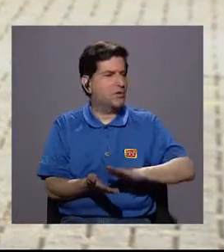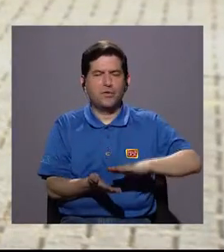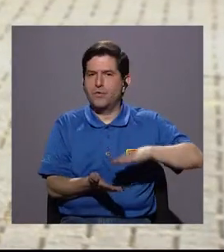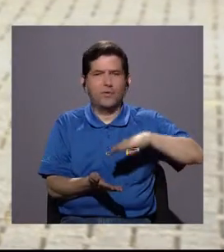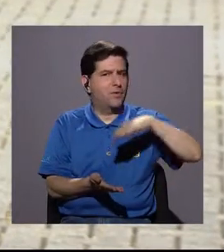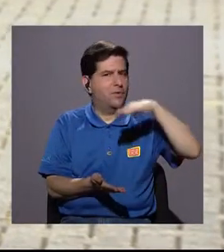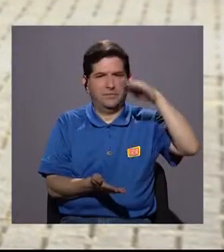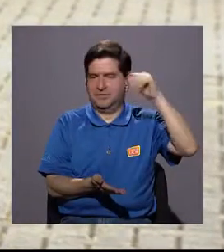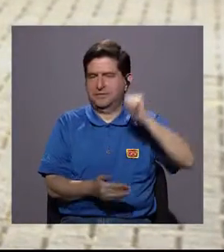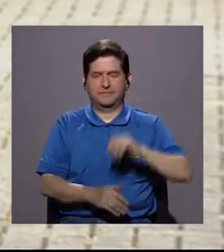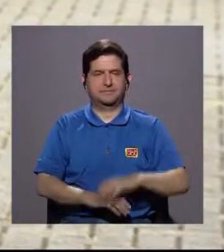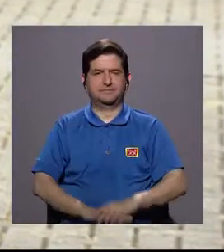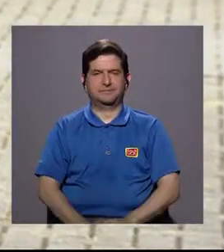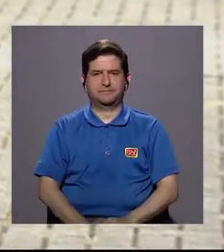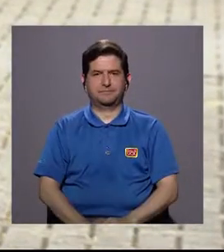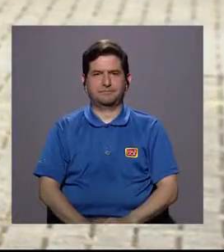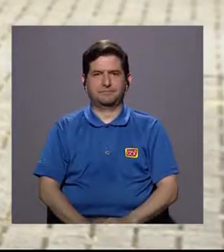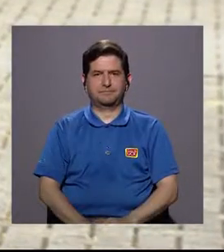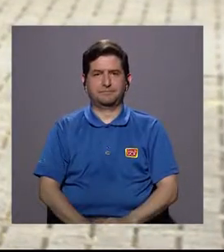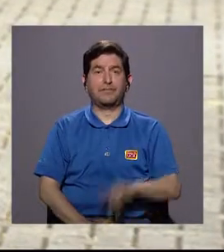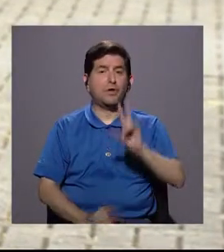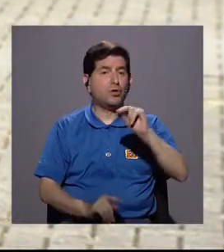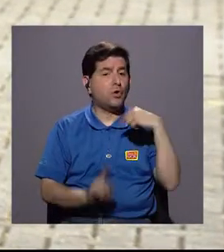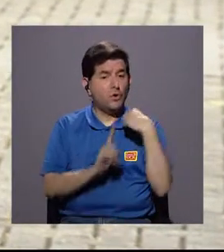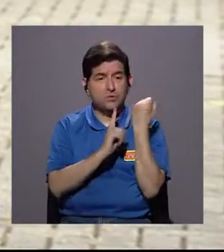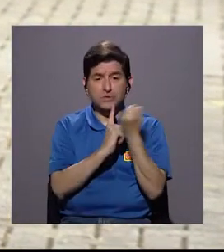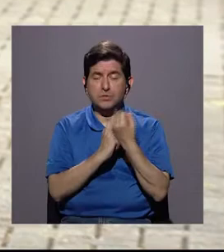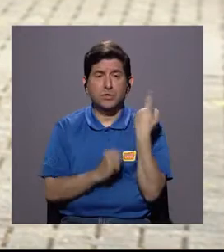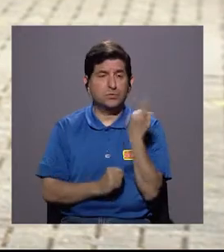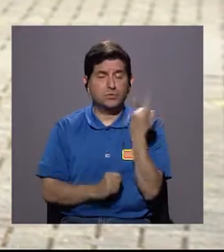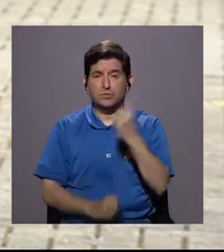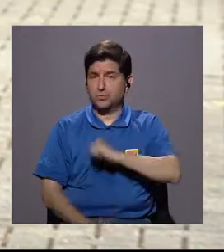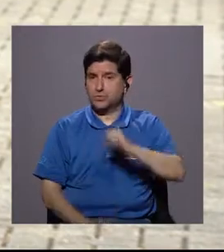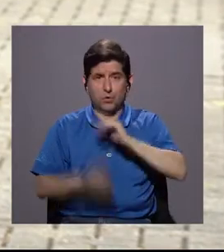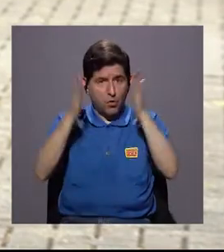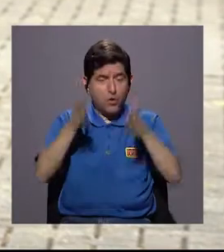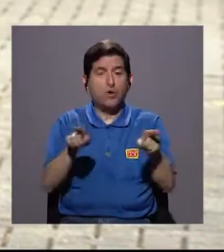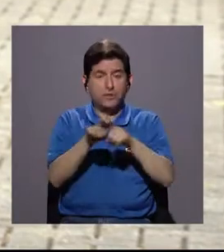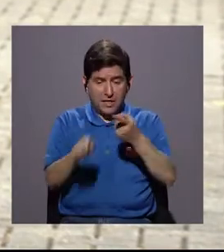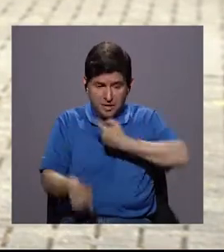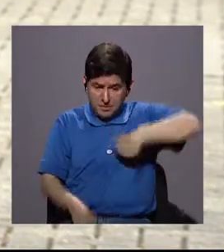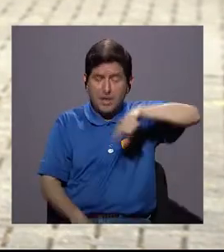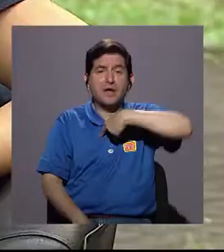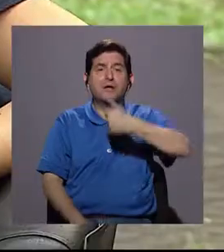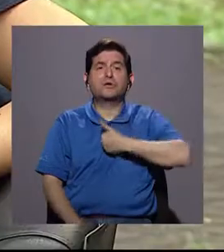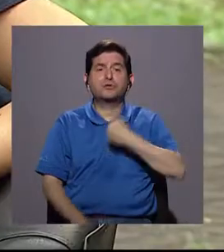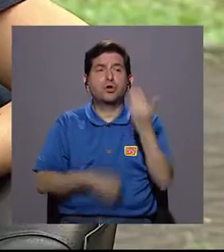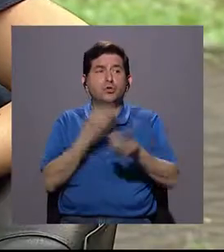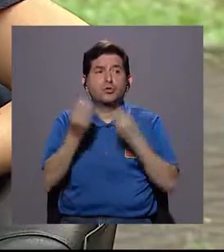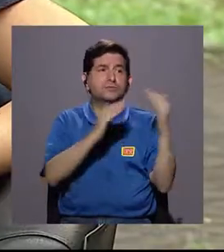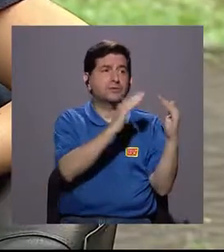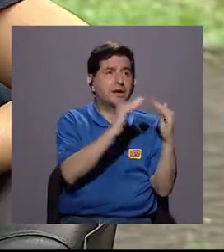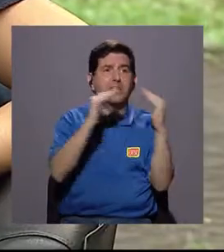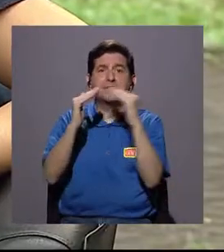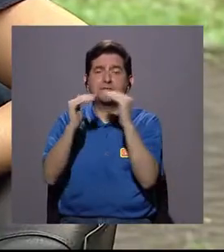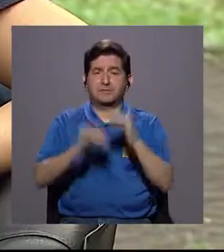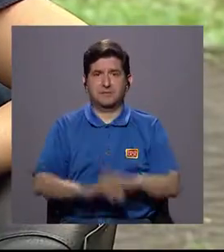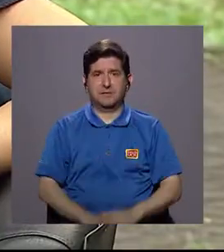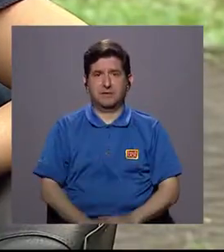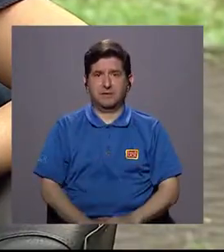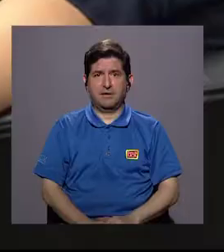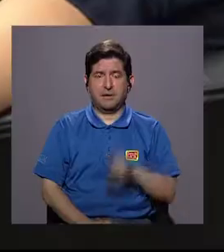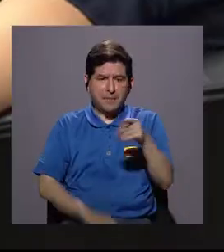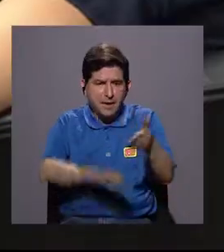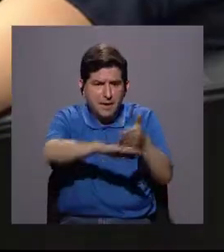incrementar tanto. Y ahí no es una cuestión solo de las autoridades, sino también de nosotros mismos, sobre qué podemos hacer en nuestros hogares para